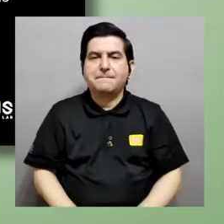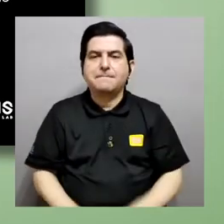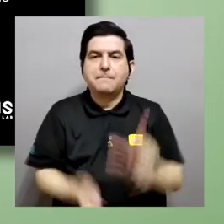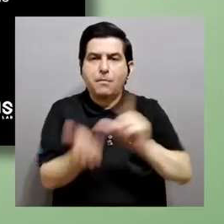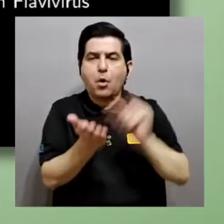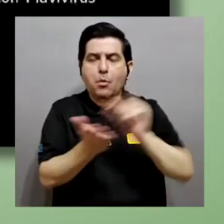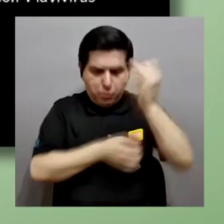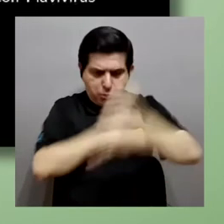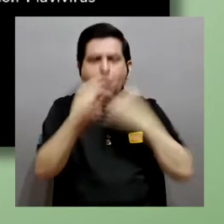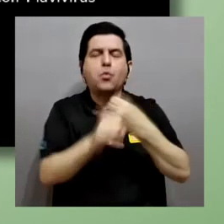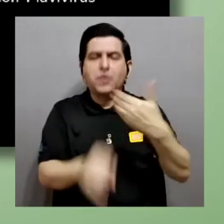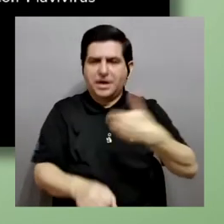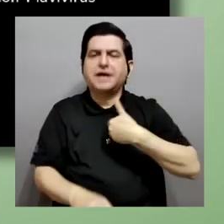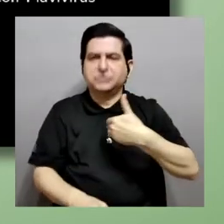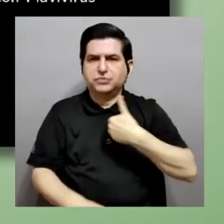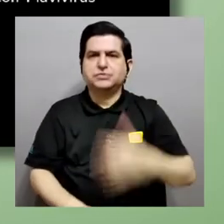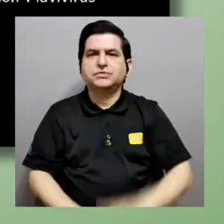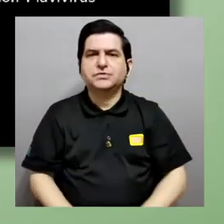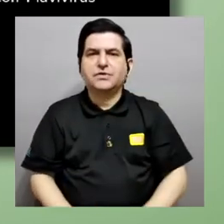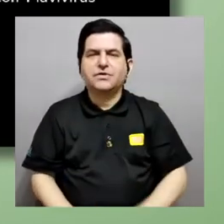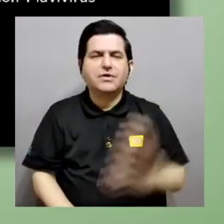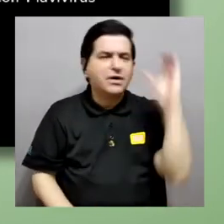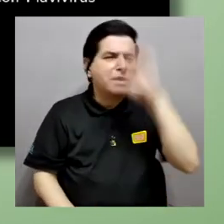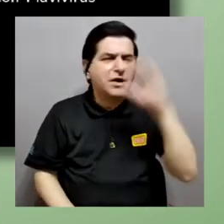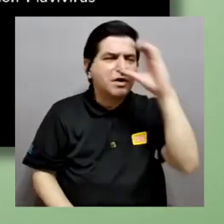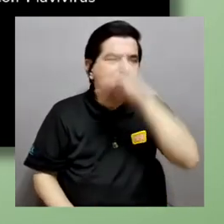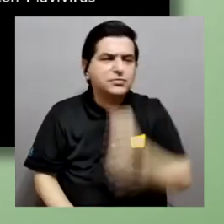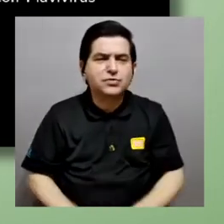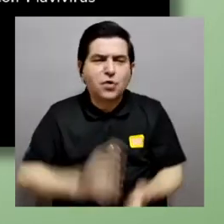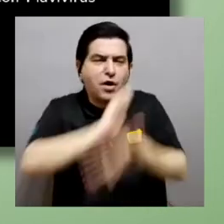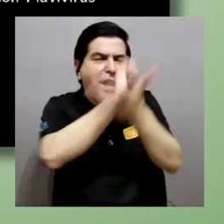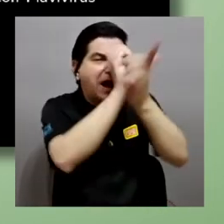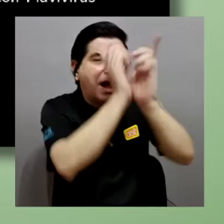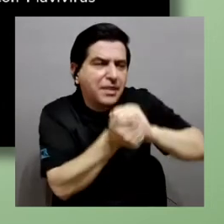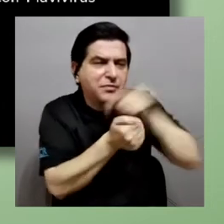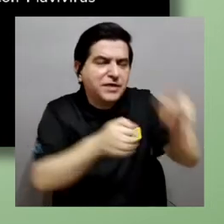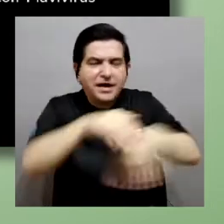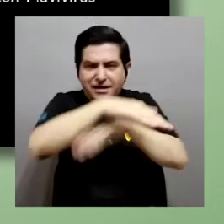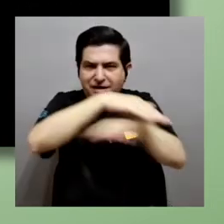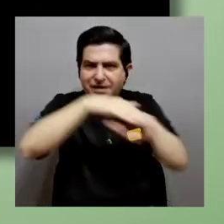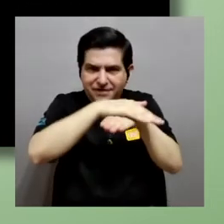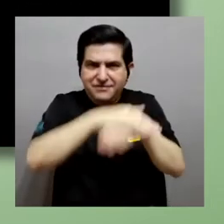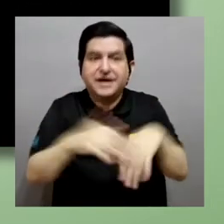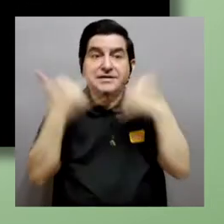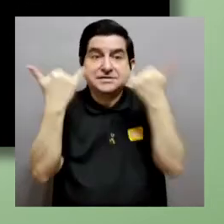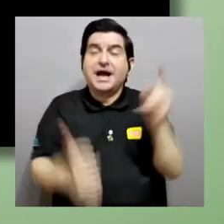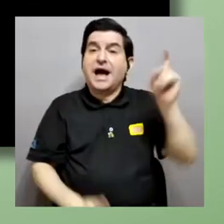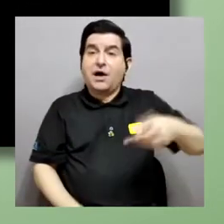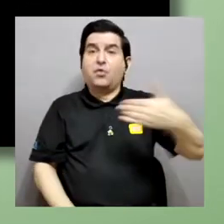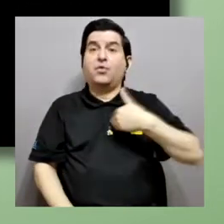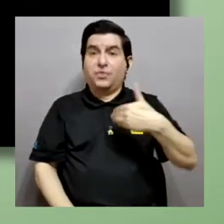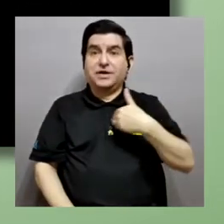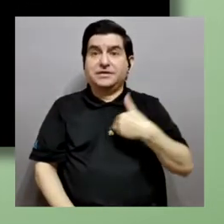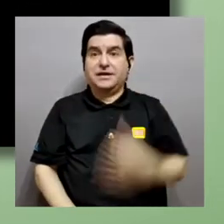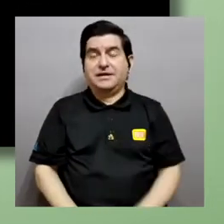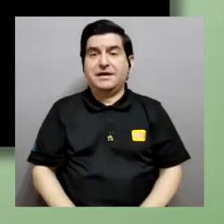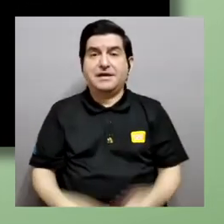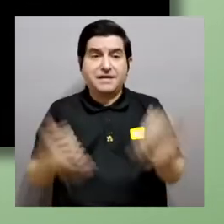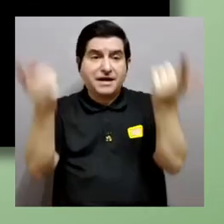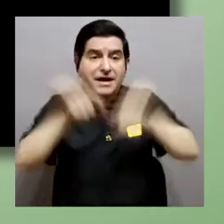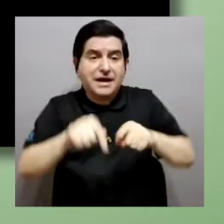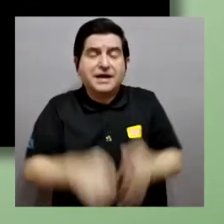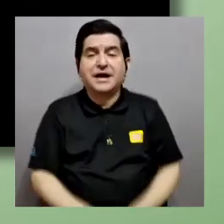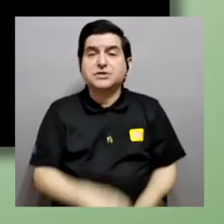básicamente lo que se buscó fue adaptar esa plataforma a la necesidad que se tenía actualmente del COVID, ¿verdad?